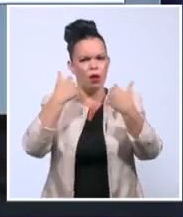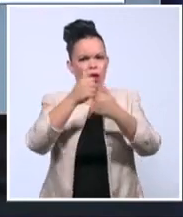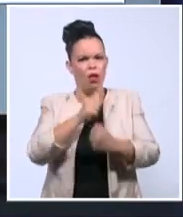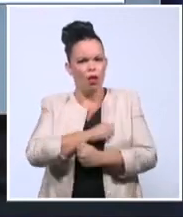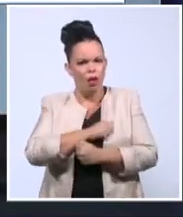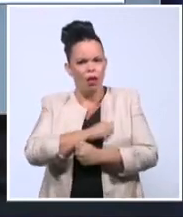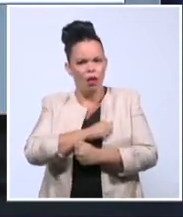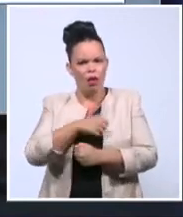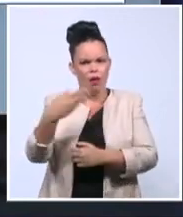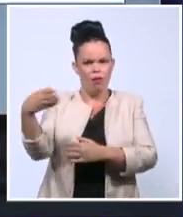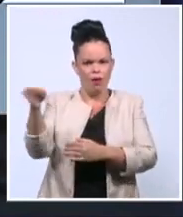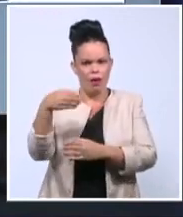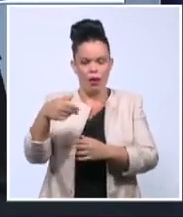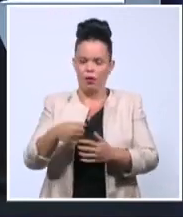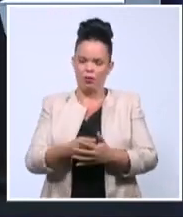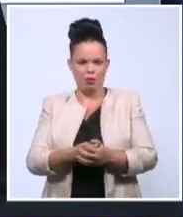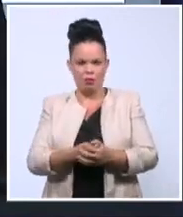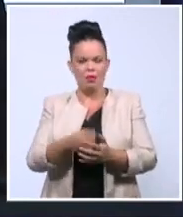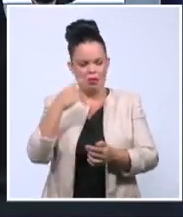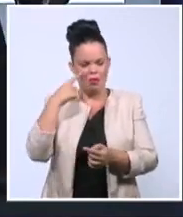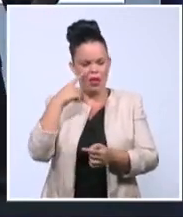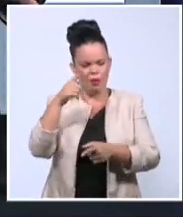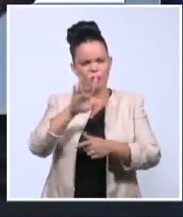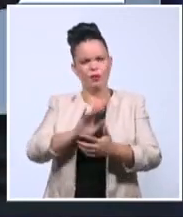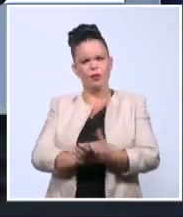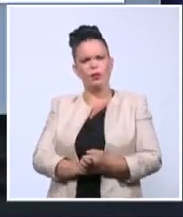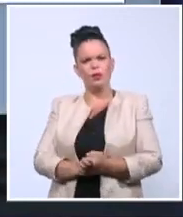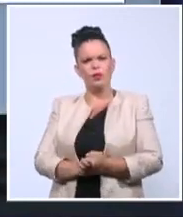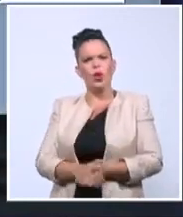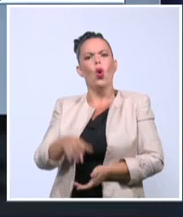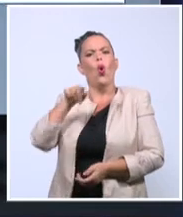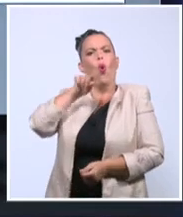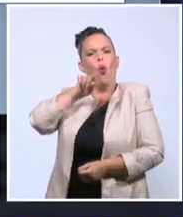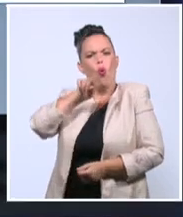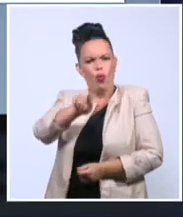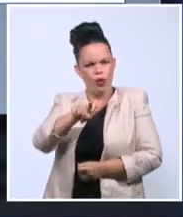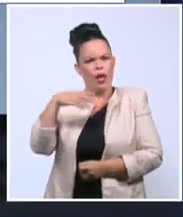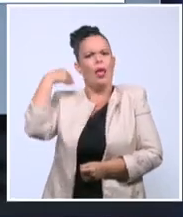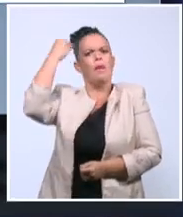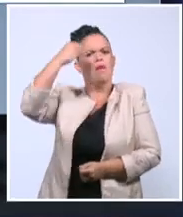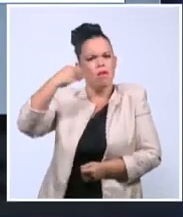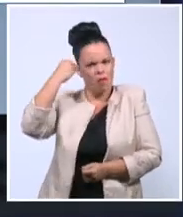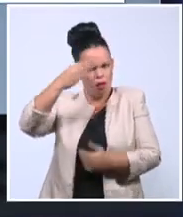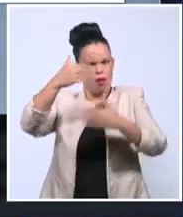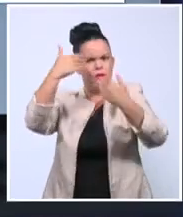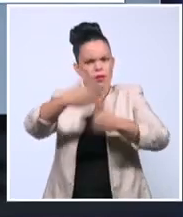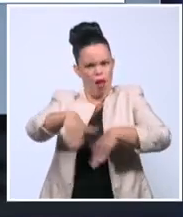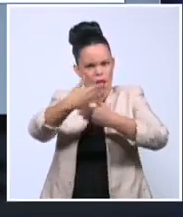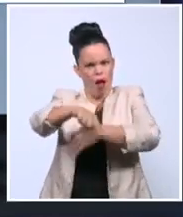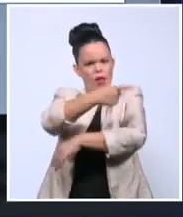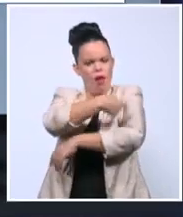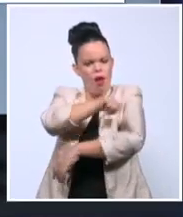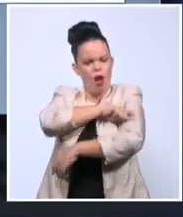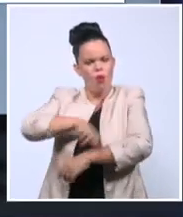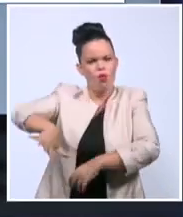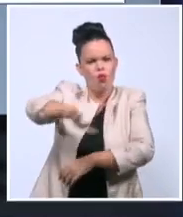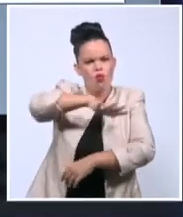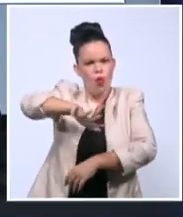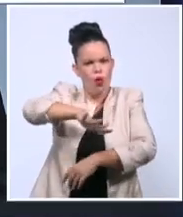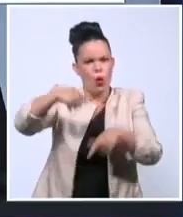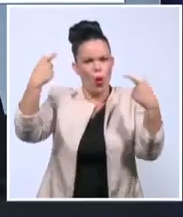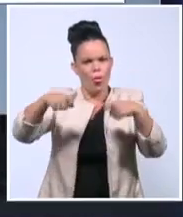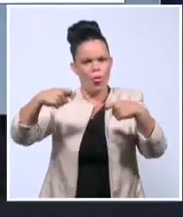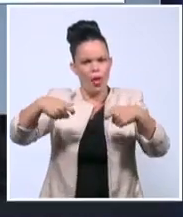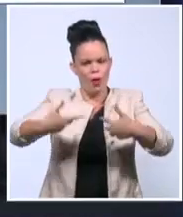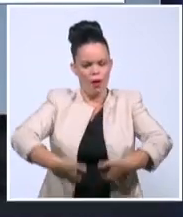a usted se le ocurriría casi desnudarse en un lugar público, en plena calle. Y si